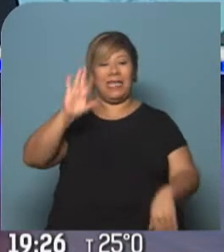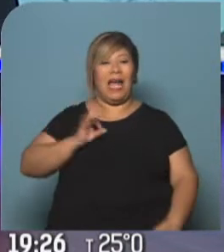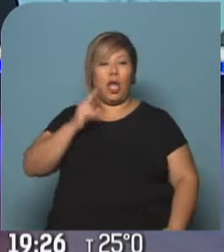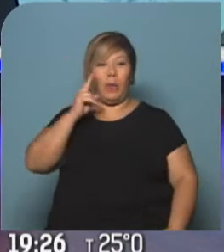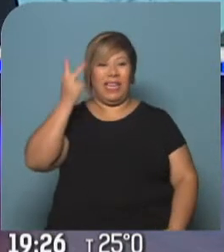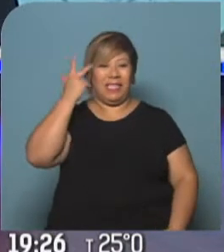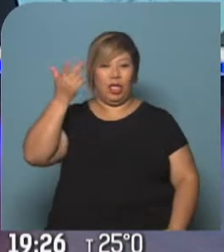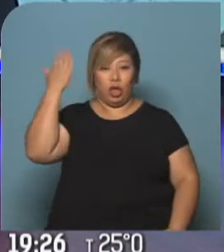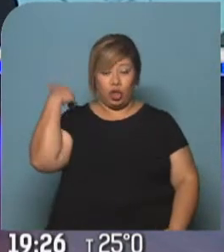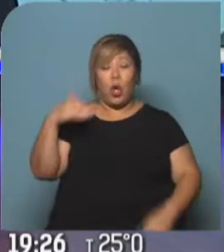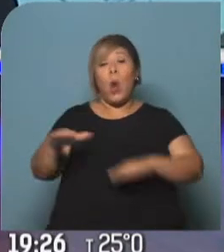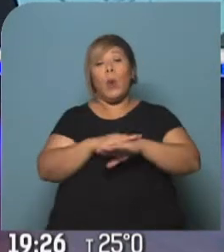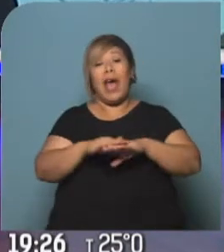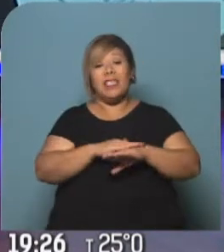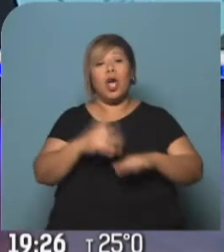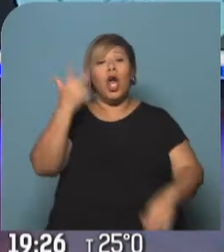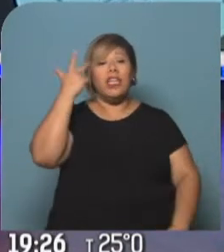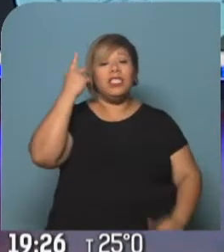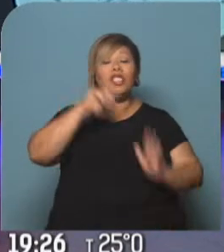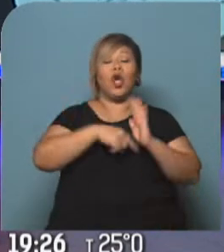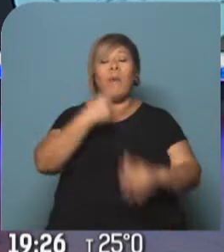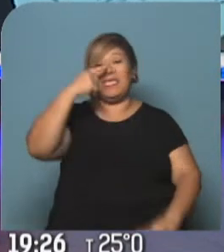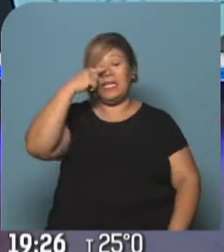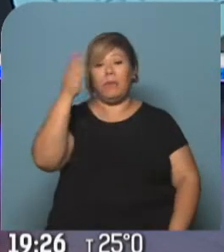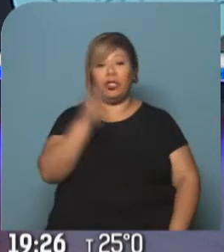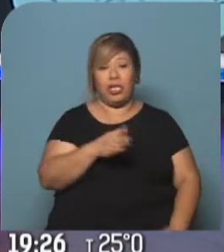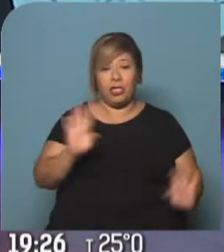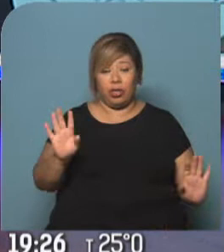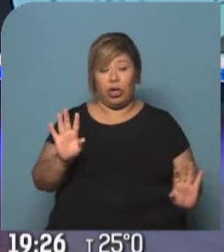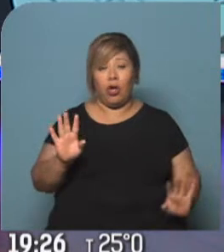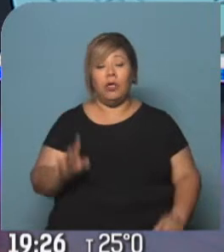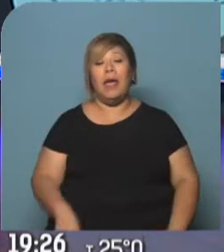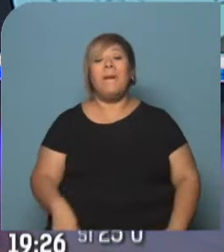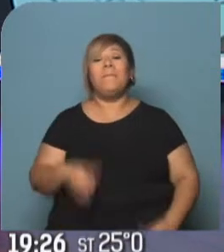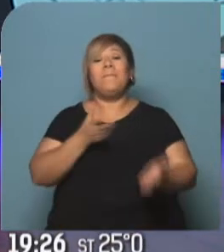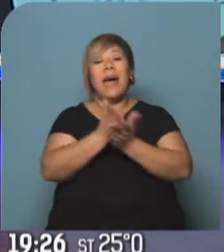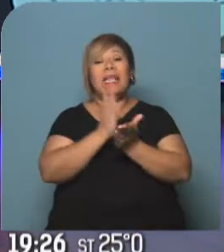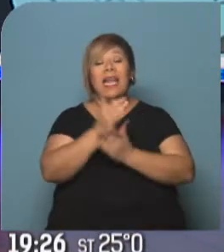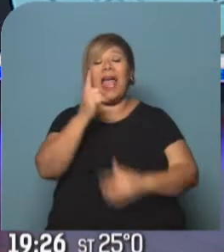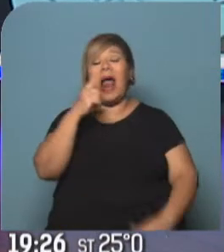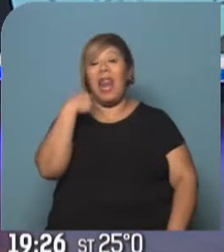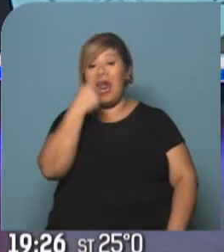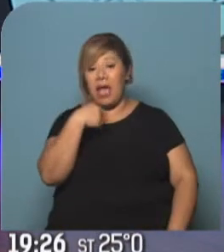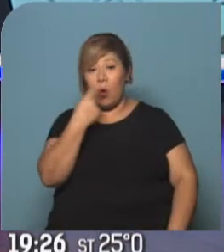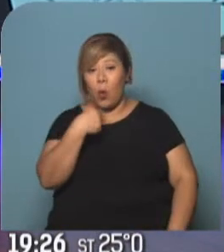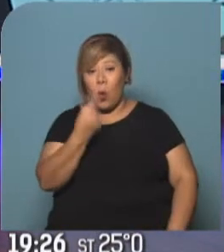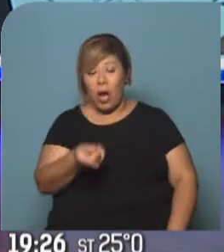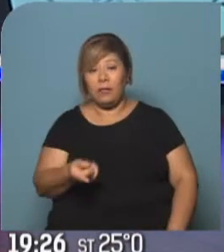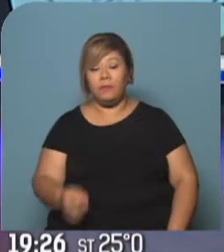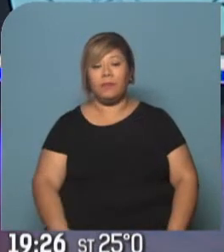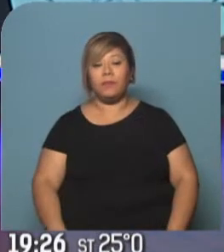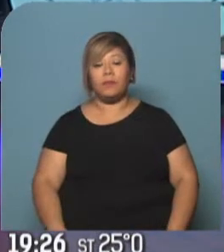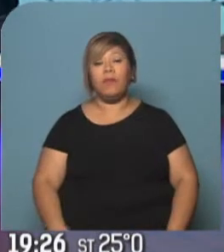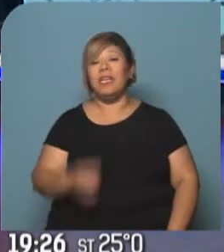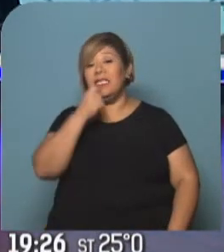básico, el 18,7% en lengua en 2016 y fíjense que ahí hay una baja respecto a lo que